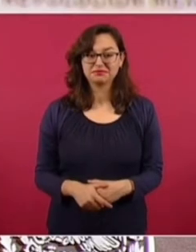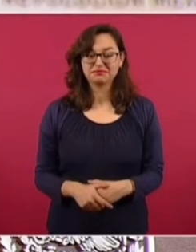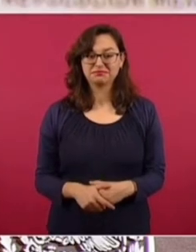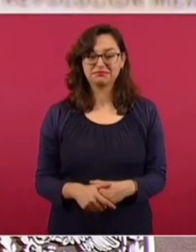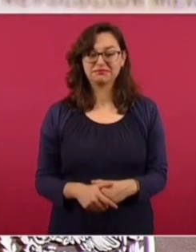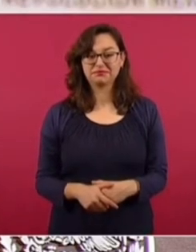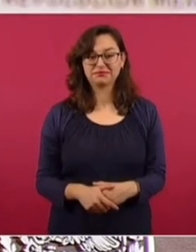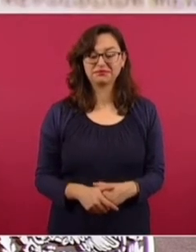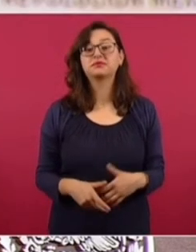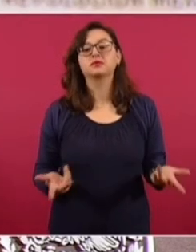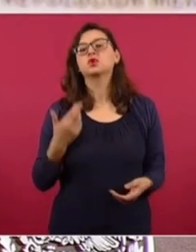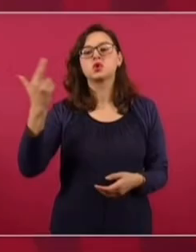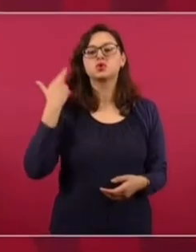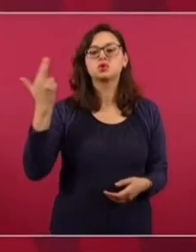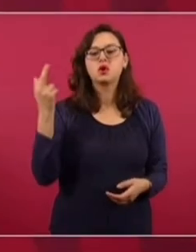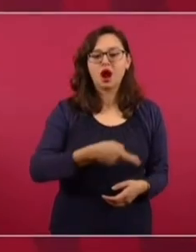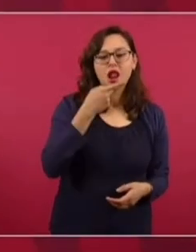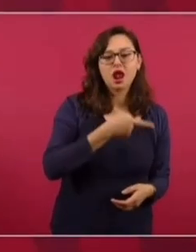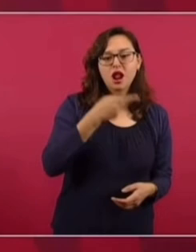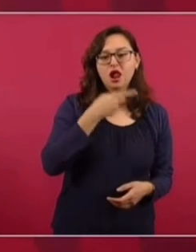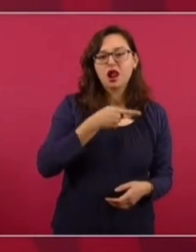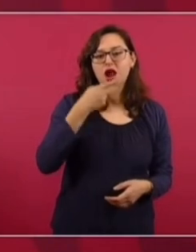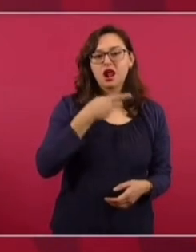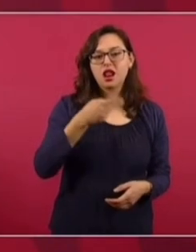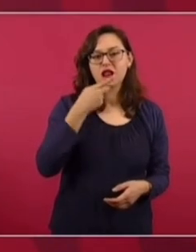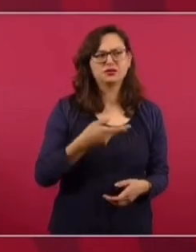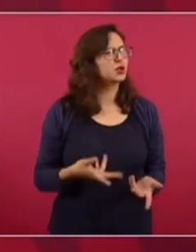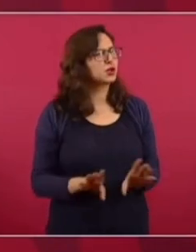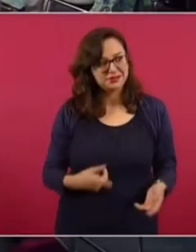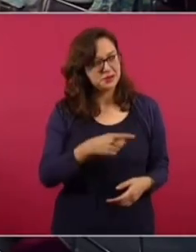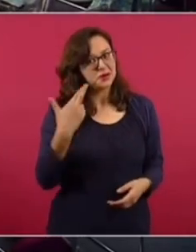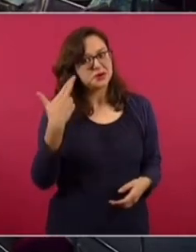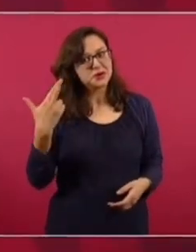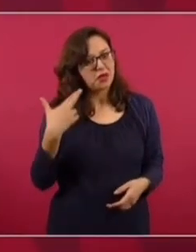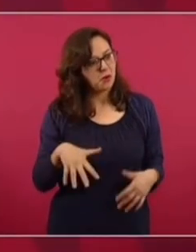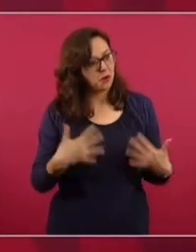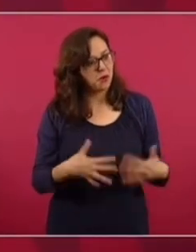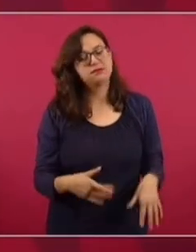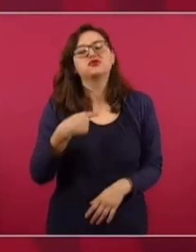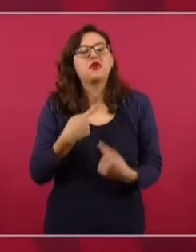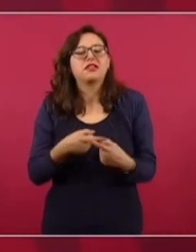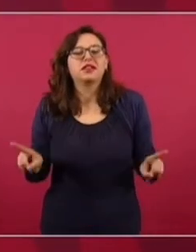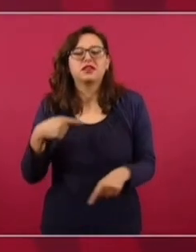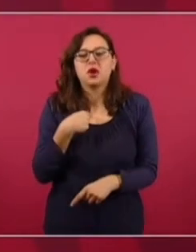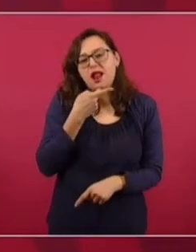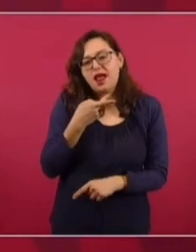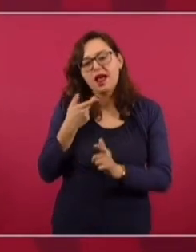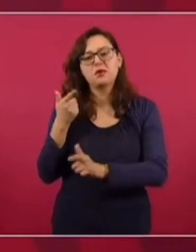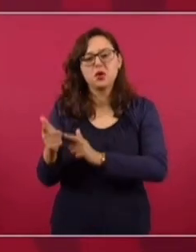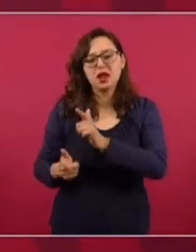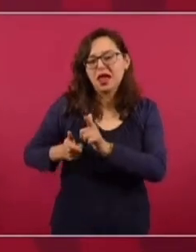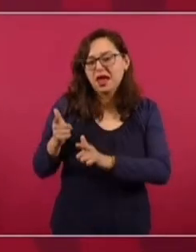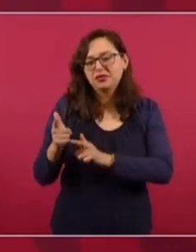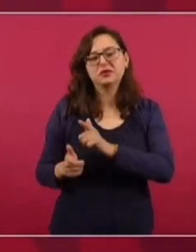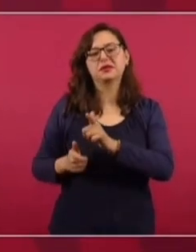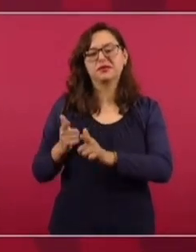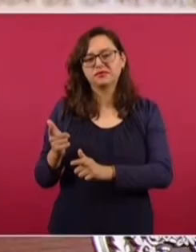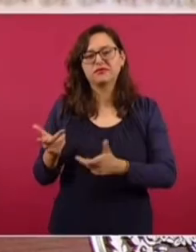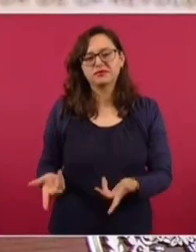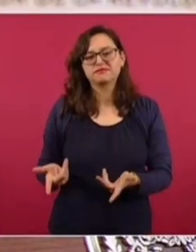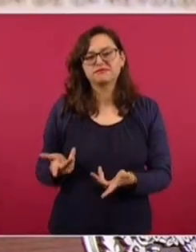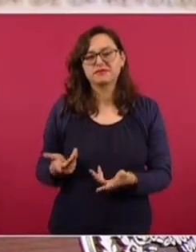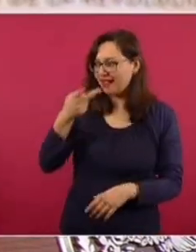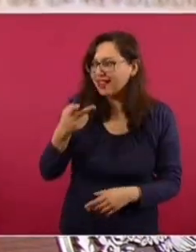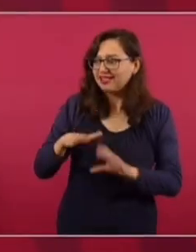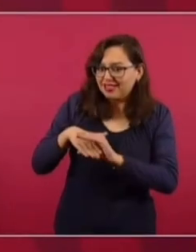Así como hablan los conductores de rayos, ¿no? ¿Cómo? De corrido. Yo no hablo de corrido. Y